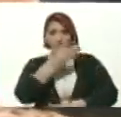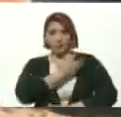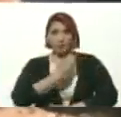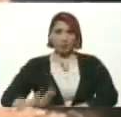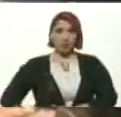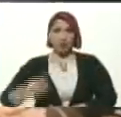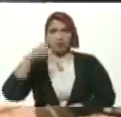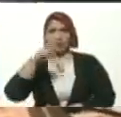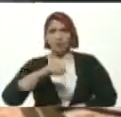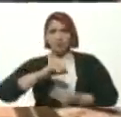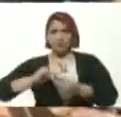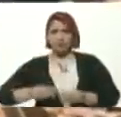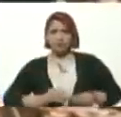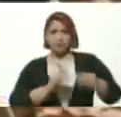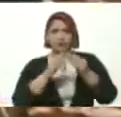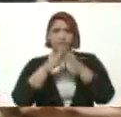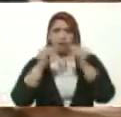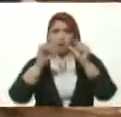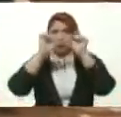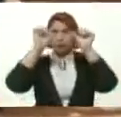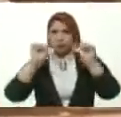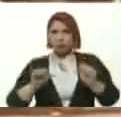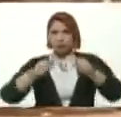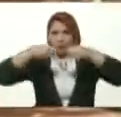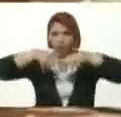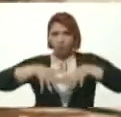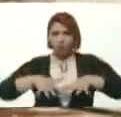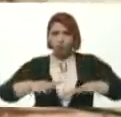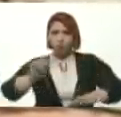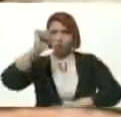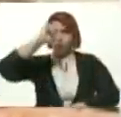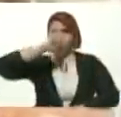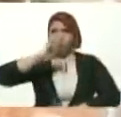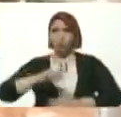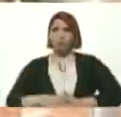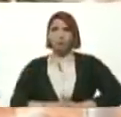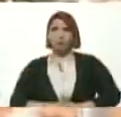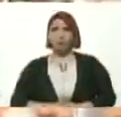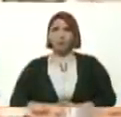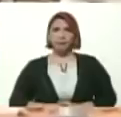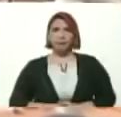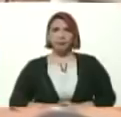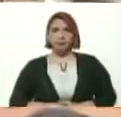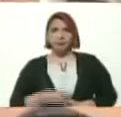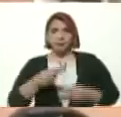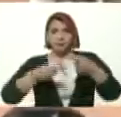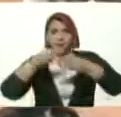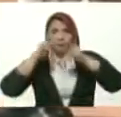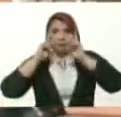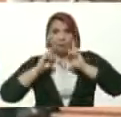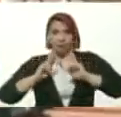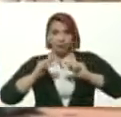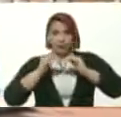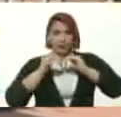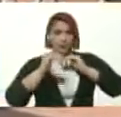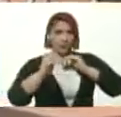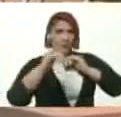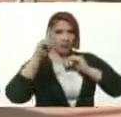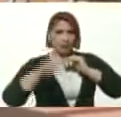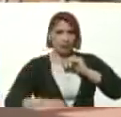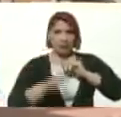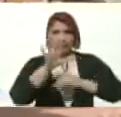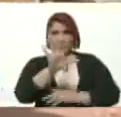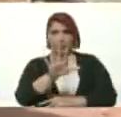Reestructurando Todo el sistema Hidroeléctrico También la Impermeabilización De la azotea De estas cinco